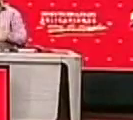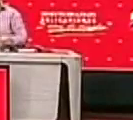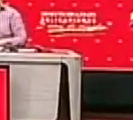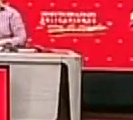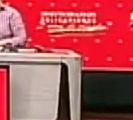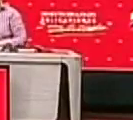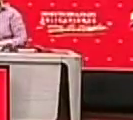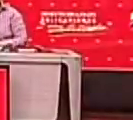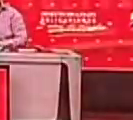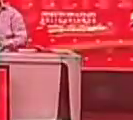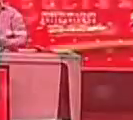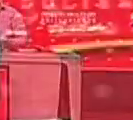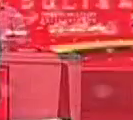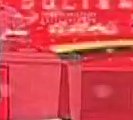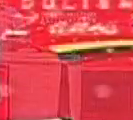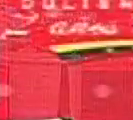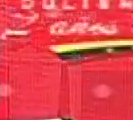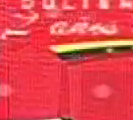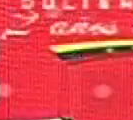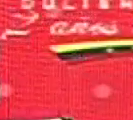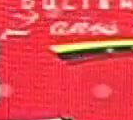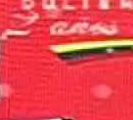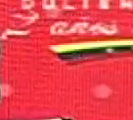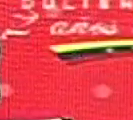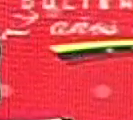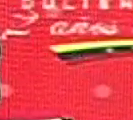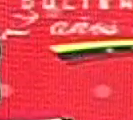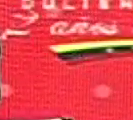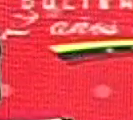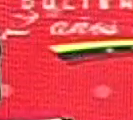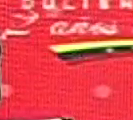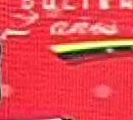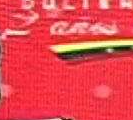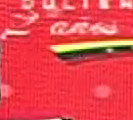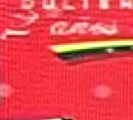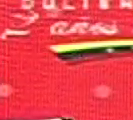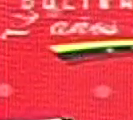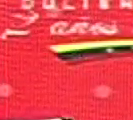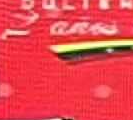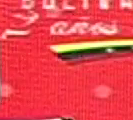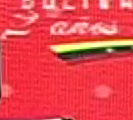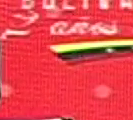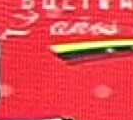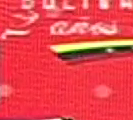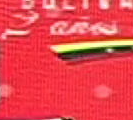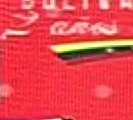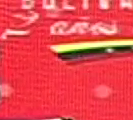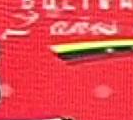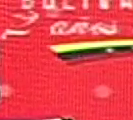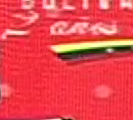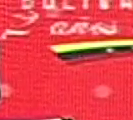del país. Tener un equipo aceitado